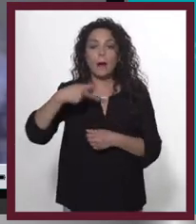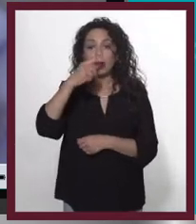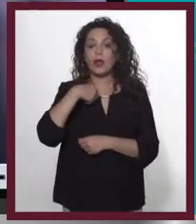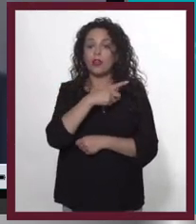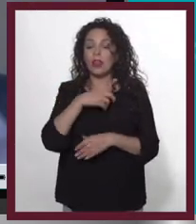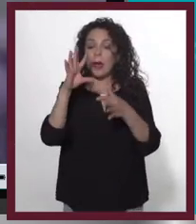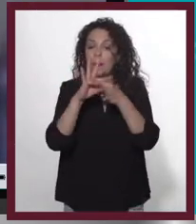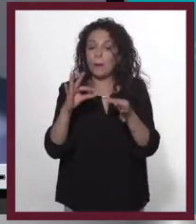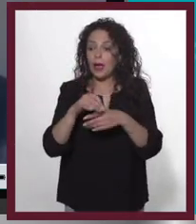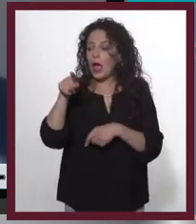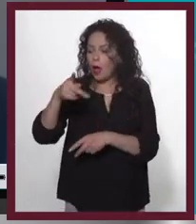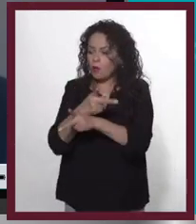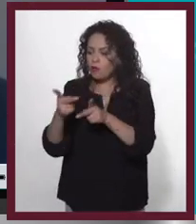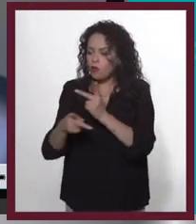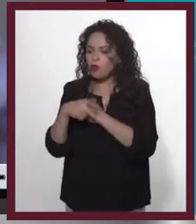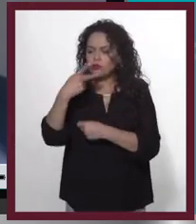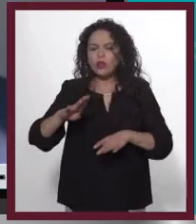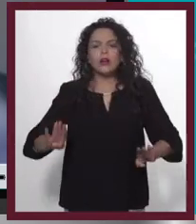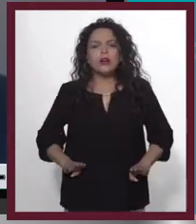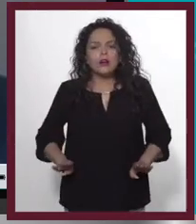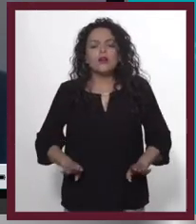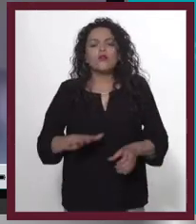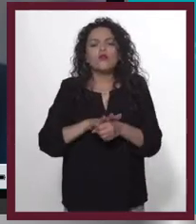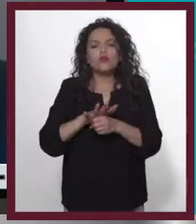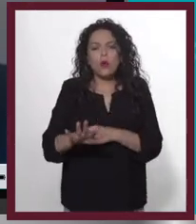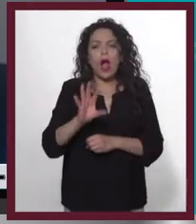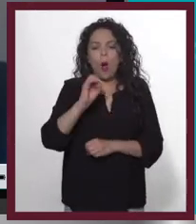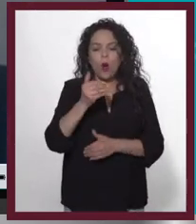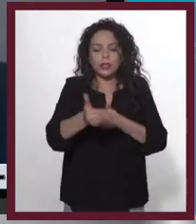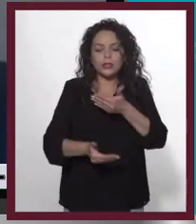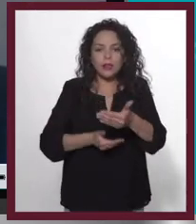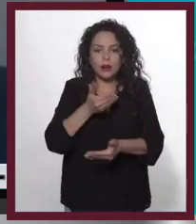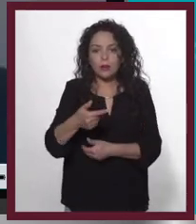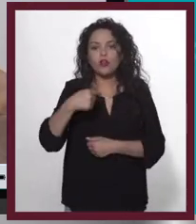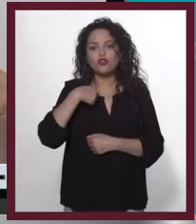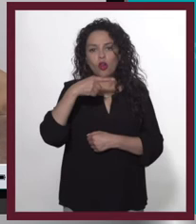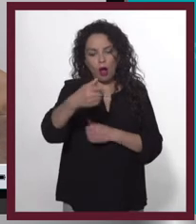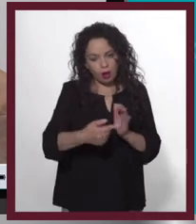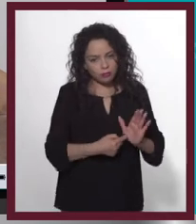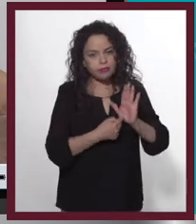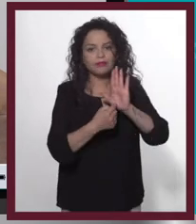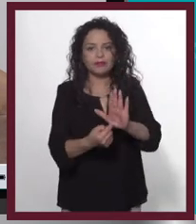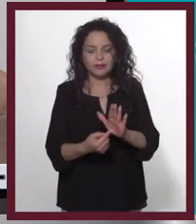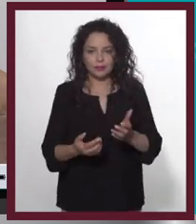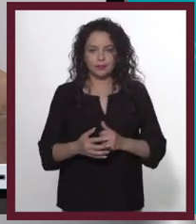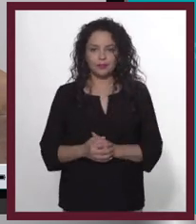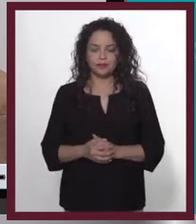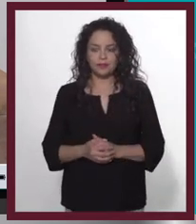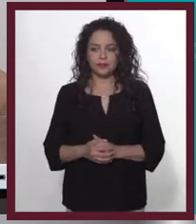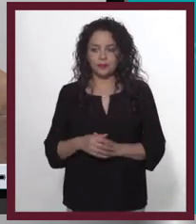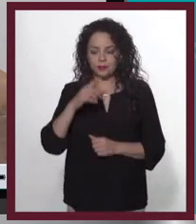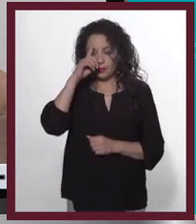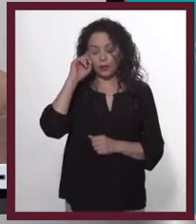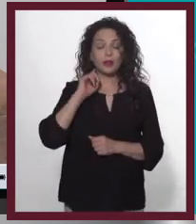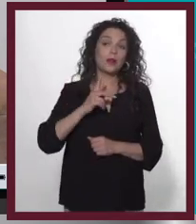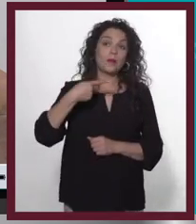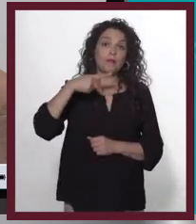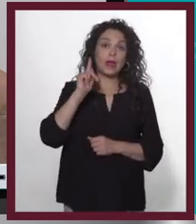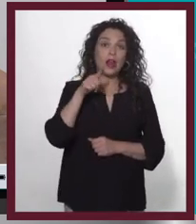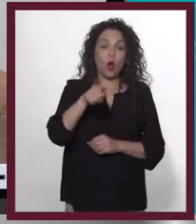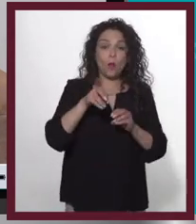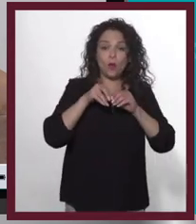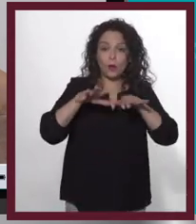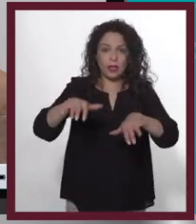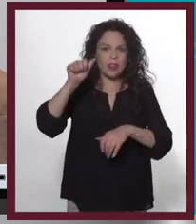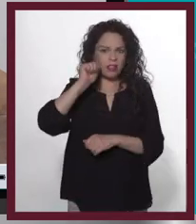las características que tiene el producto o el servicio que yo estoy poniendo yo. y ofreciendo. Si la publicidad es algo que siempre va a